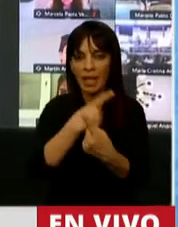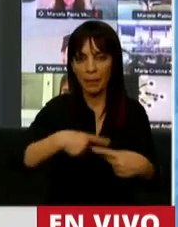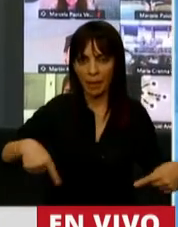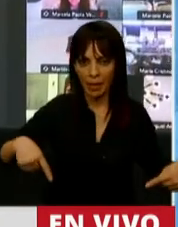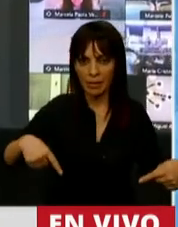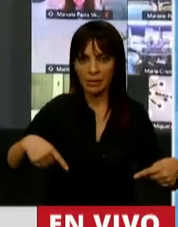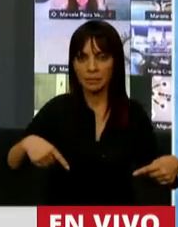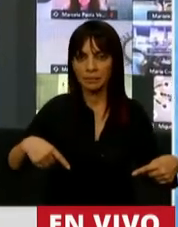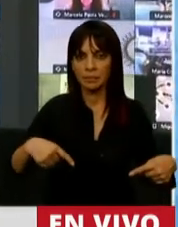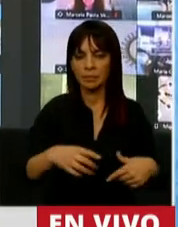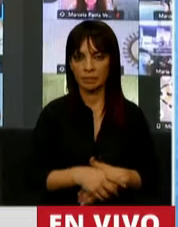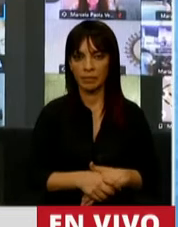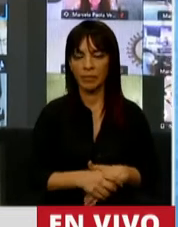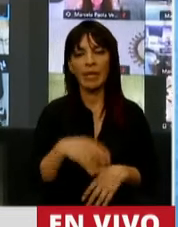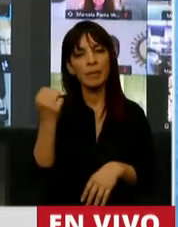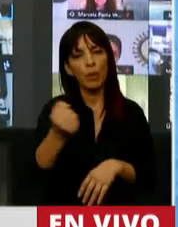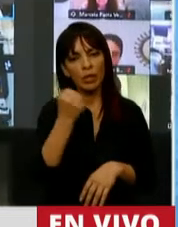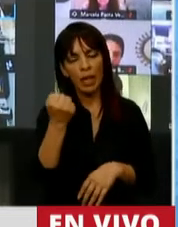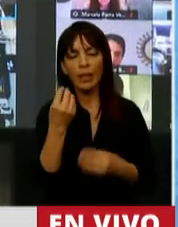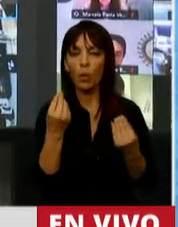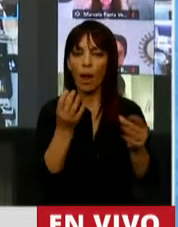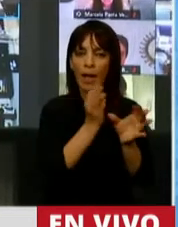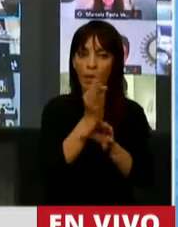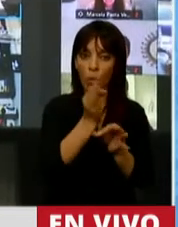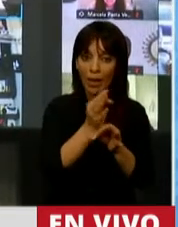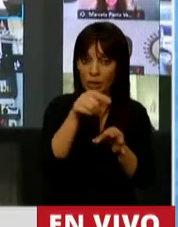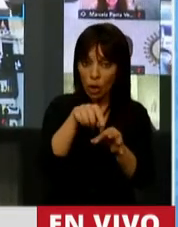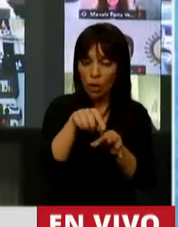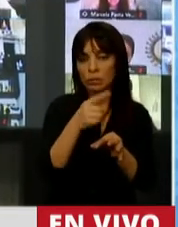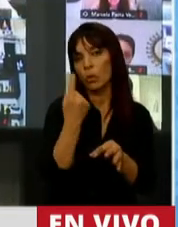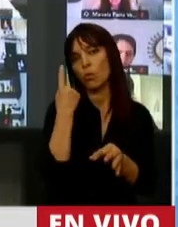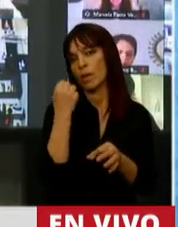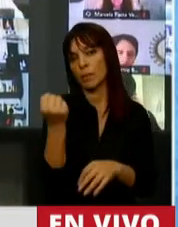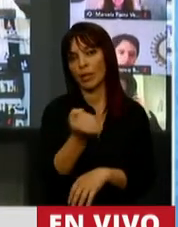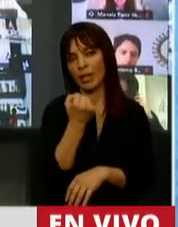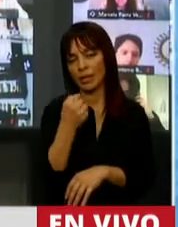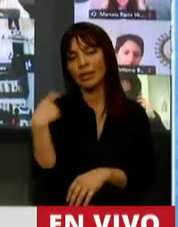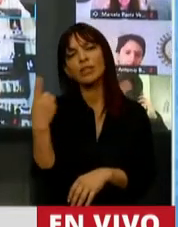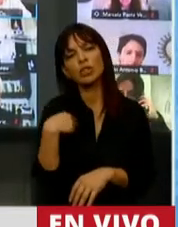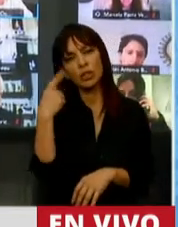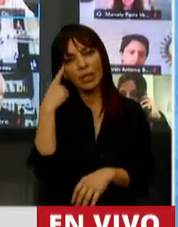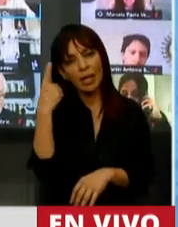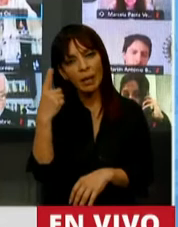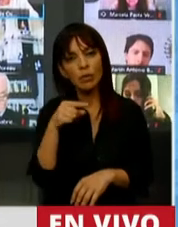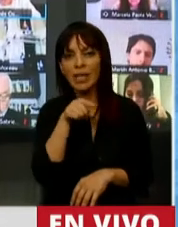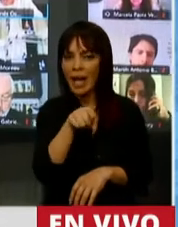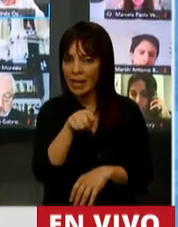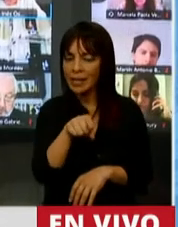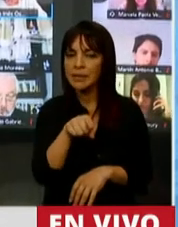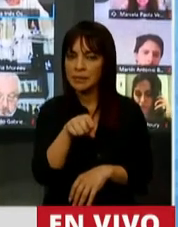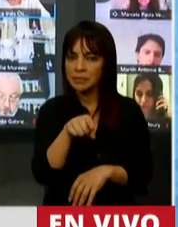indudablemente importantes. La educación es una y nosotros creemos que ahí